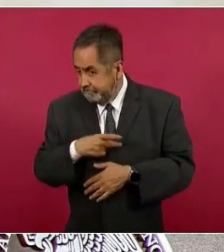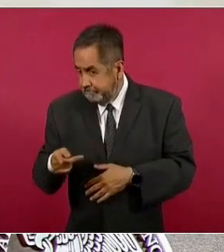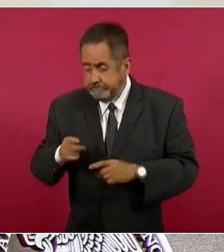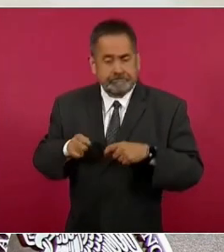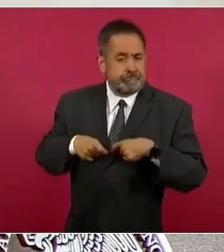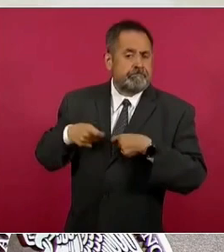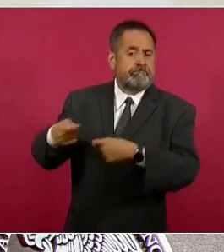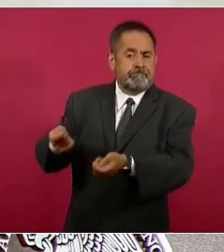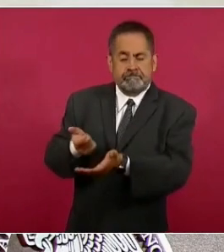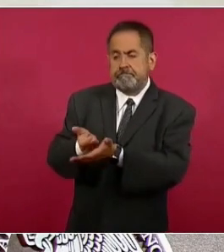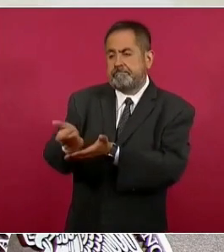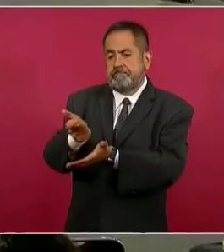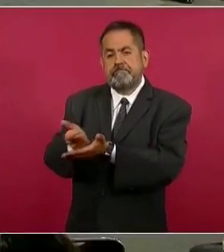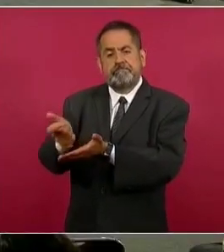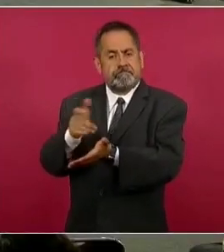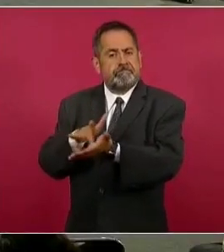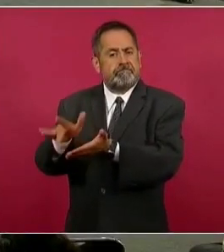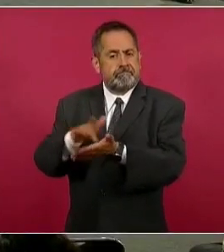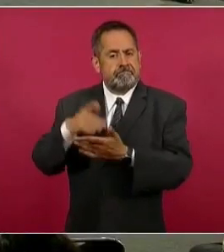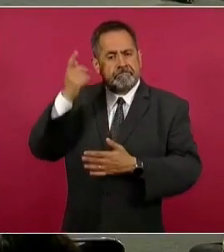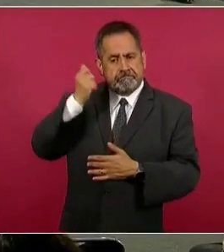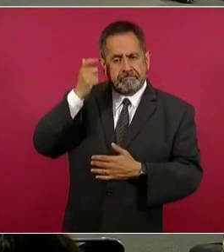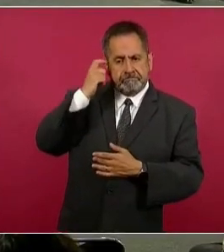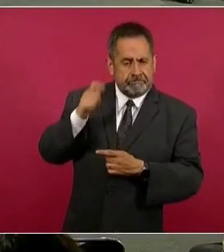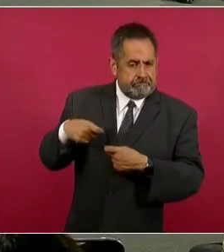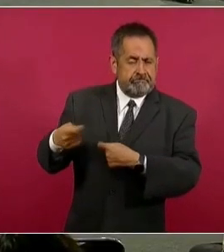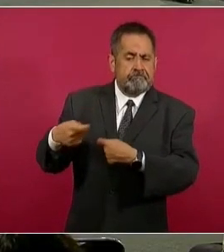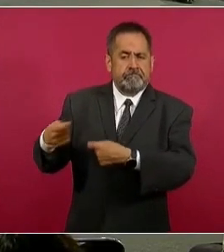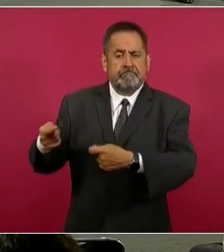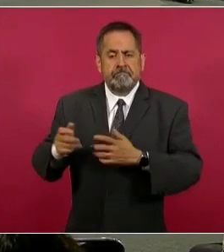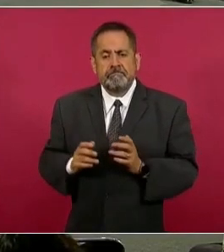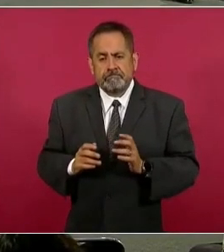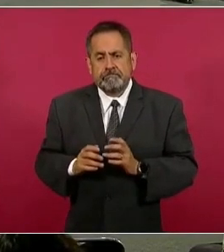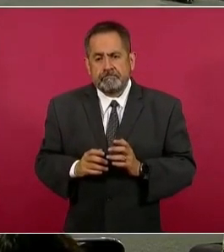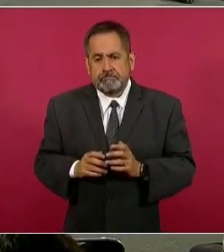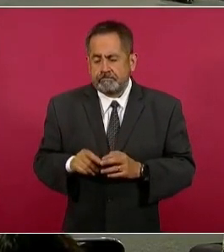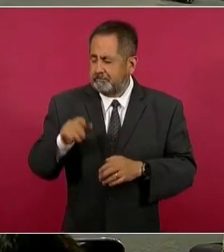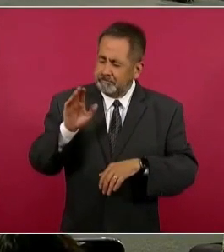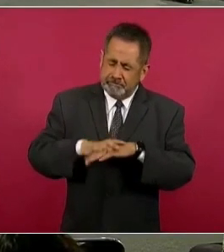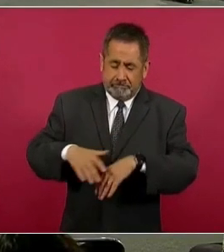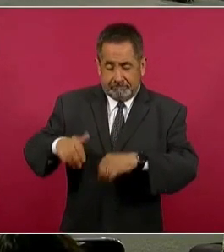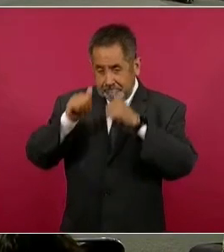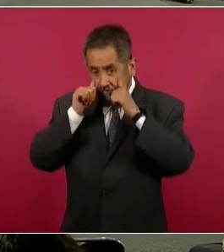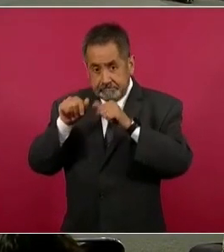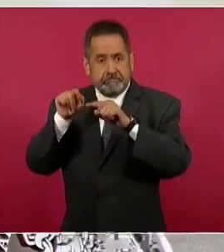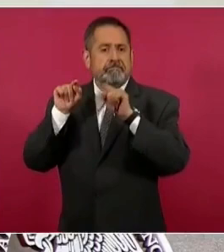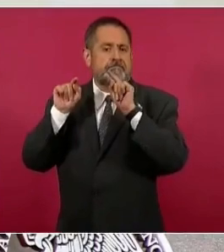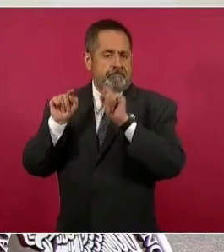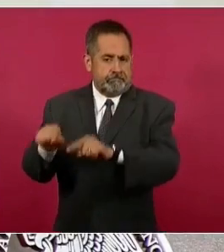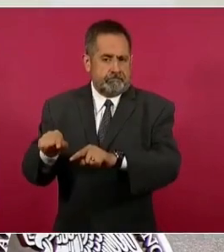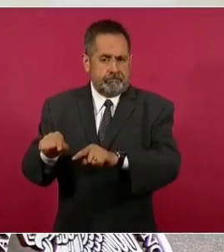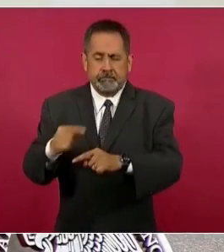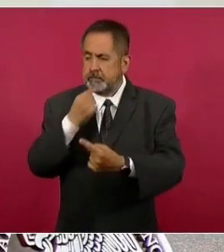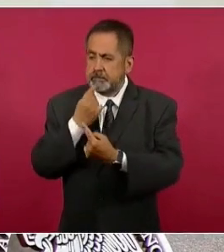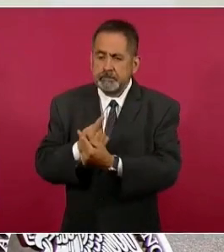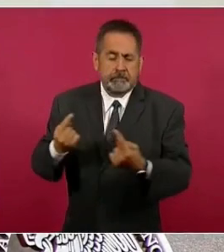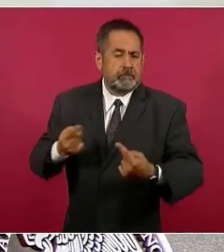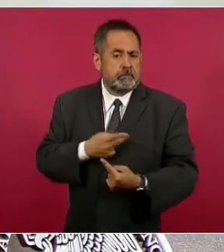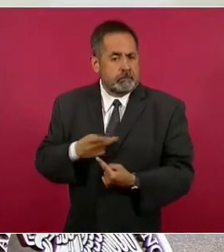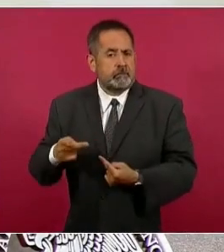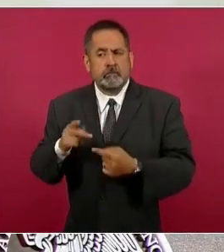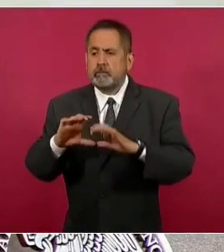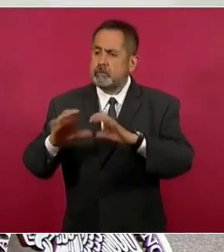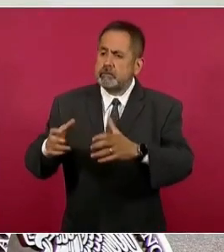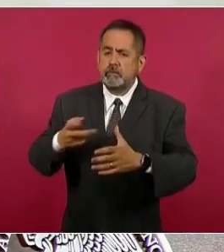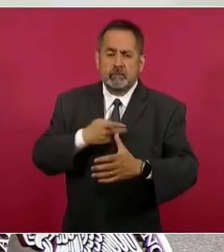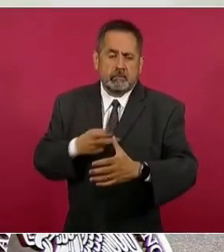que no exista esa atención a los que más lo necesitan, los niños pobres o las comunidades pobres.